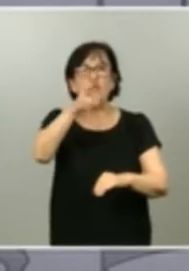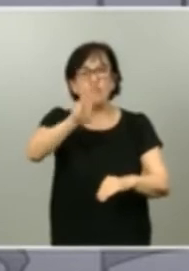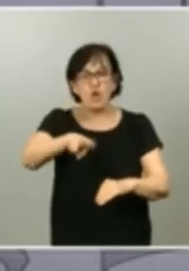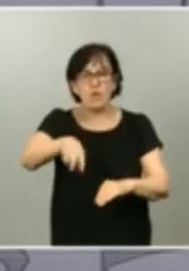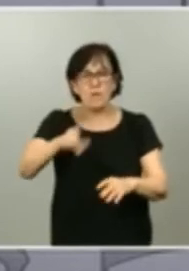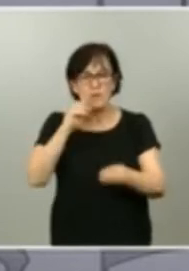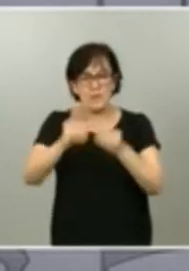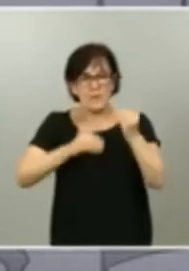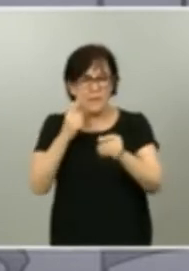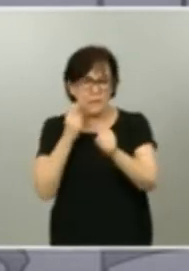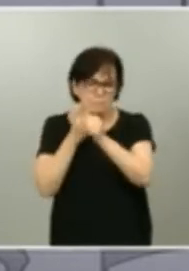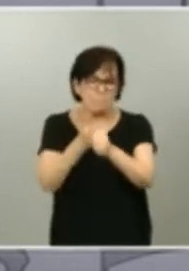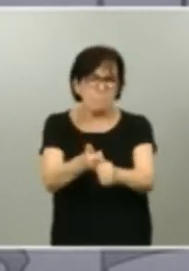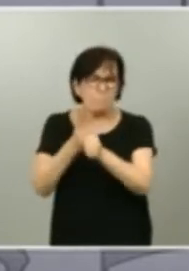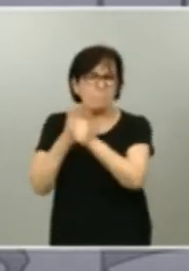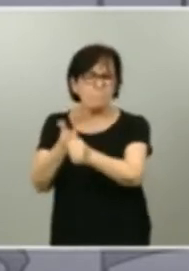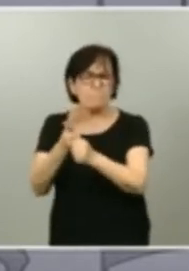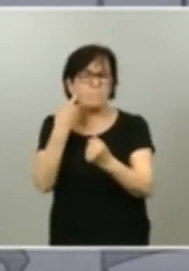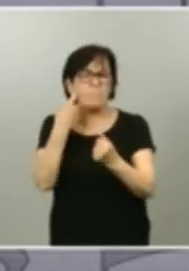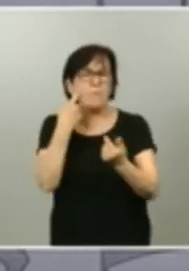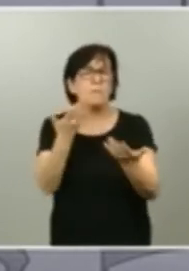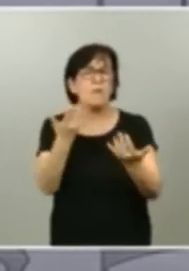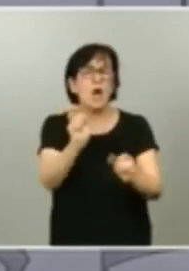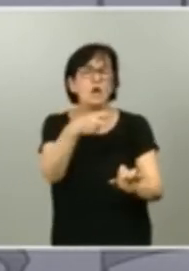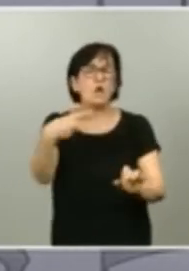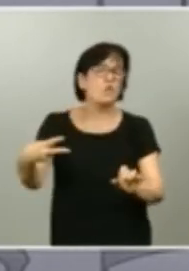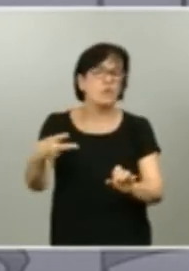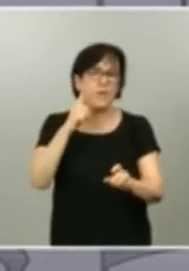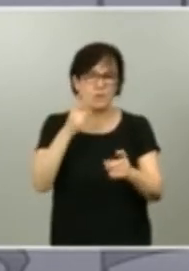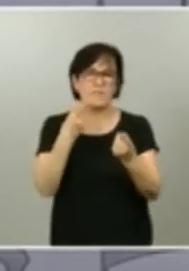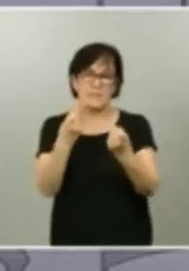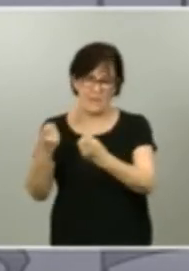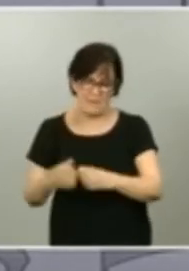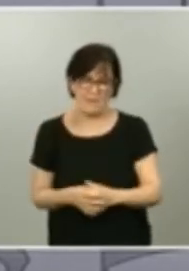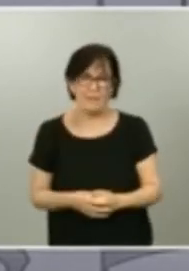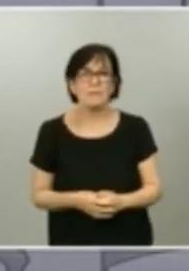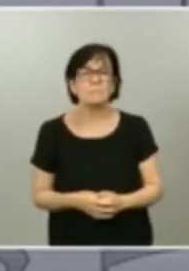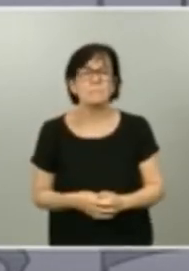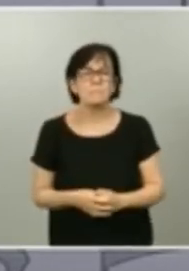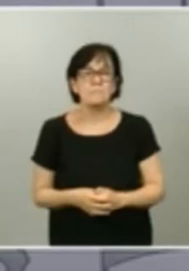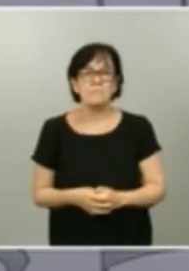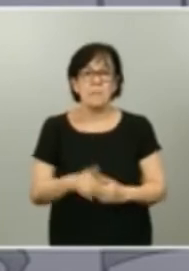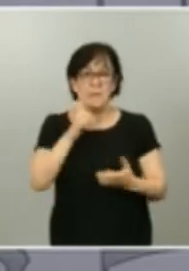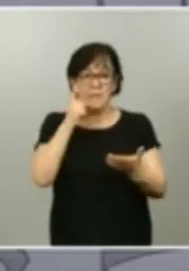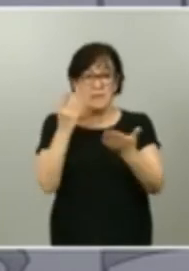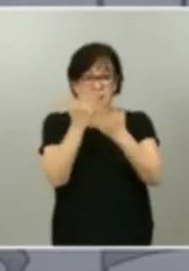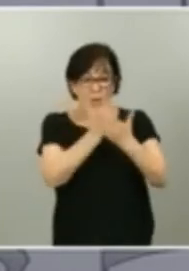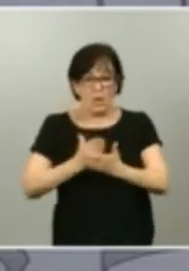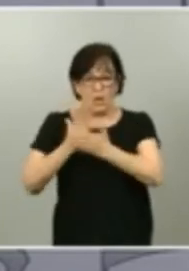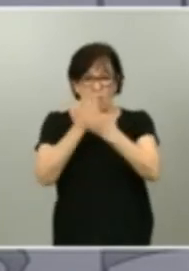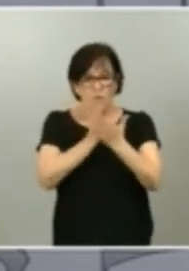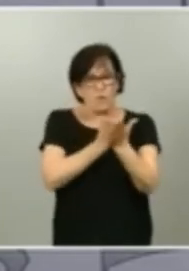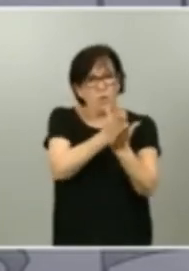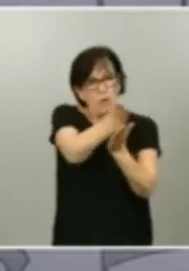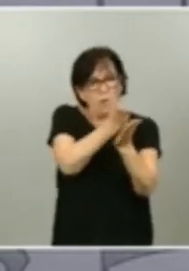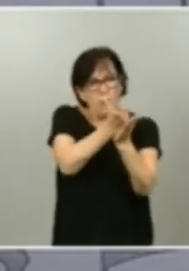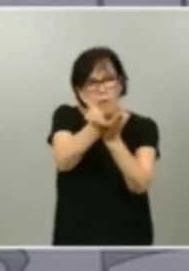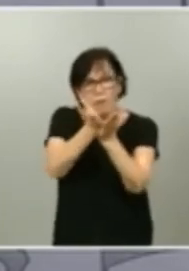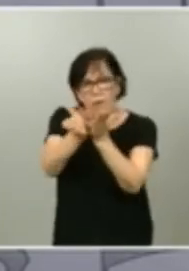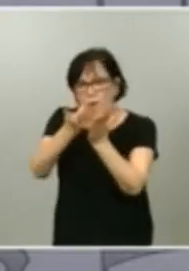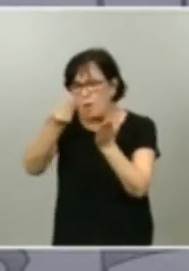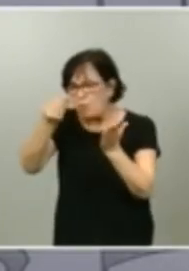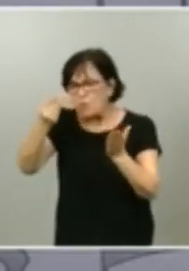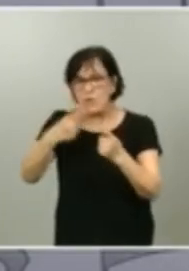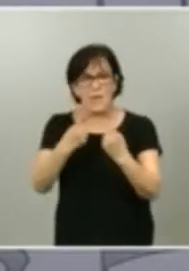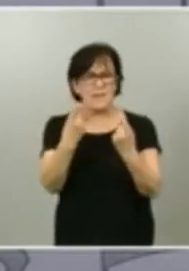activo de sus resultados y sus necesidades estos estudios abarcan muchos frentes muchos frentes que necesitamos abordar para